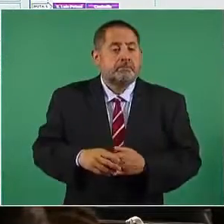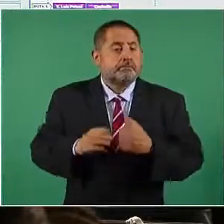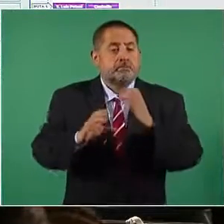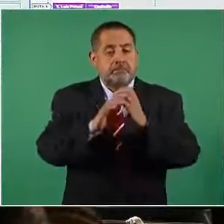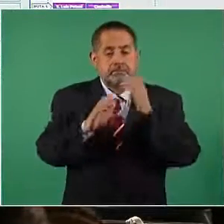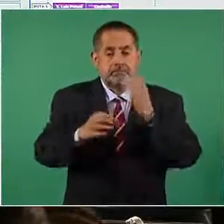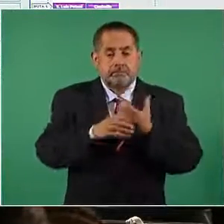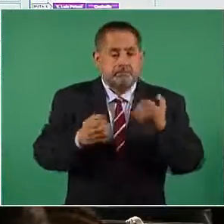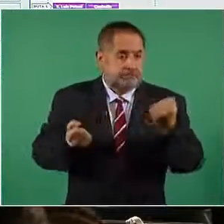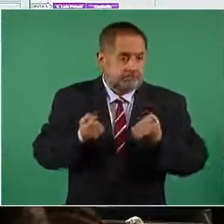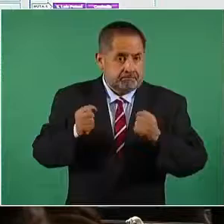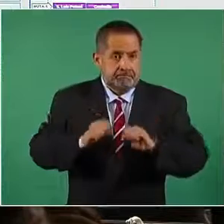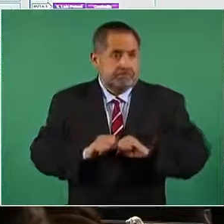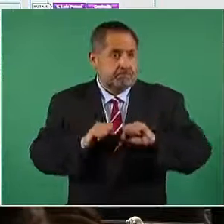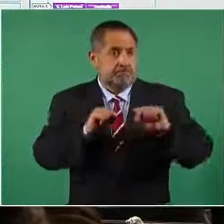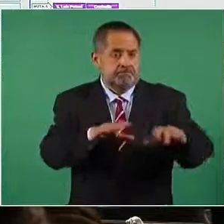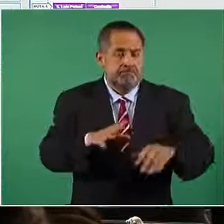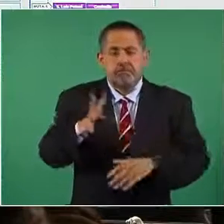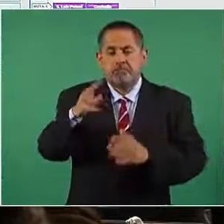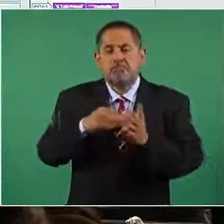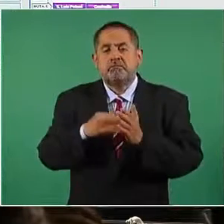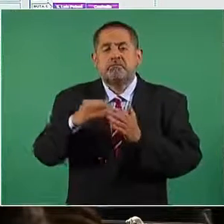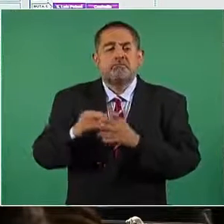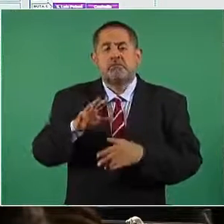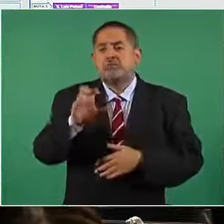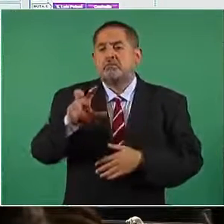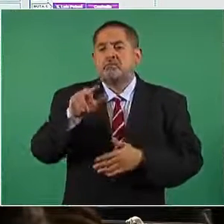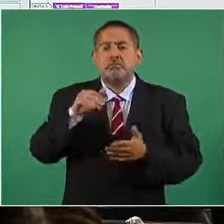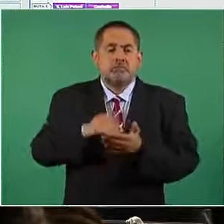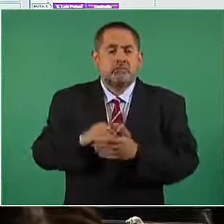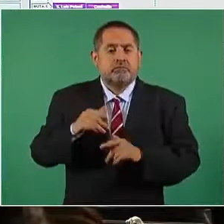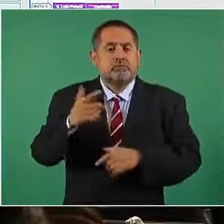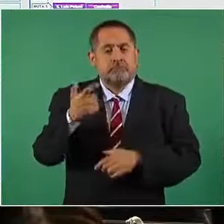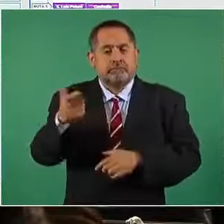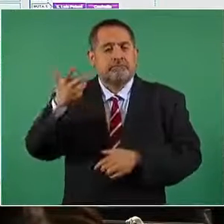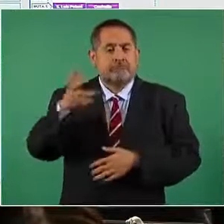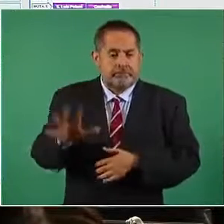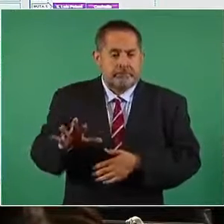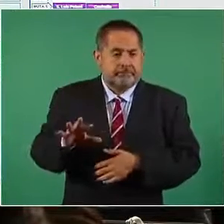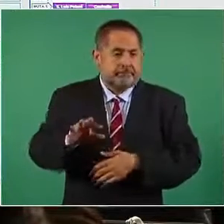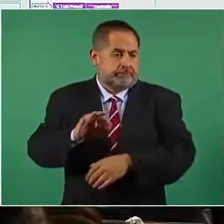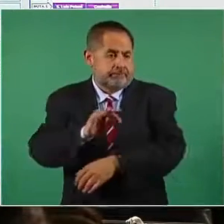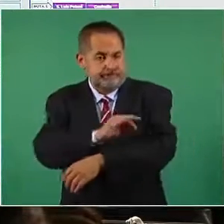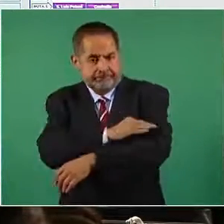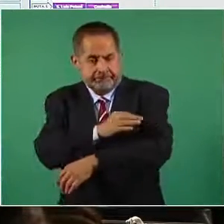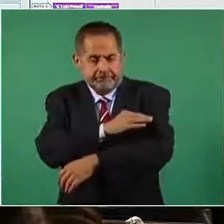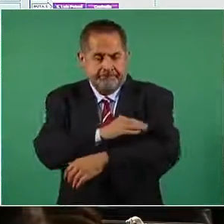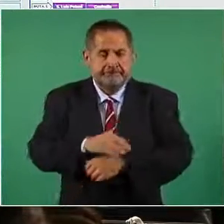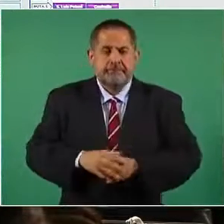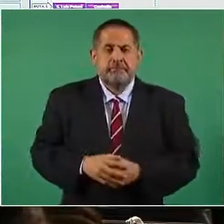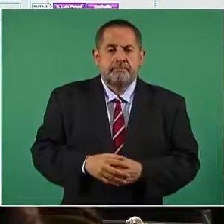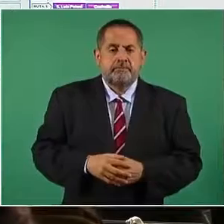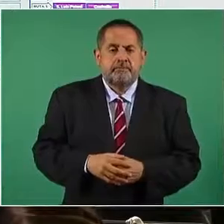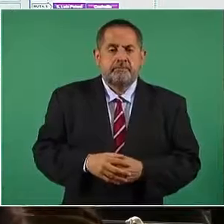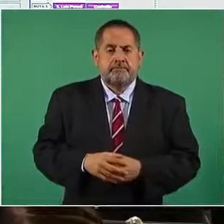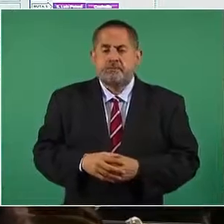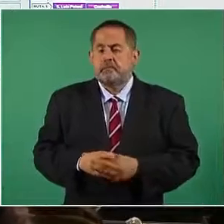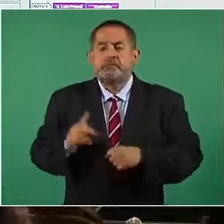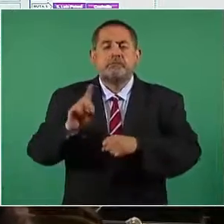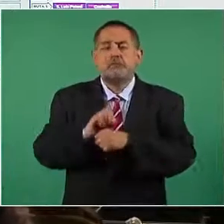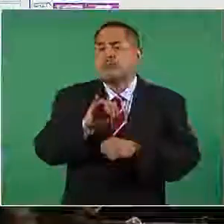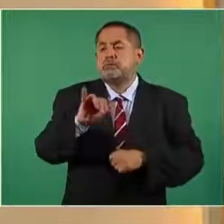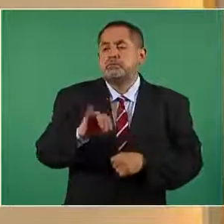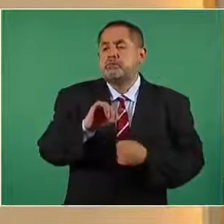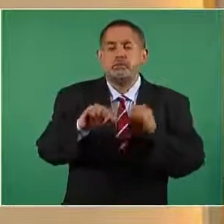fueron cuatro millones 508 mil 710 vacunas. El día jueves